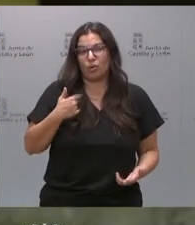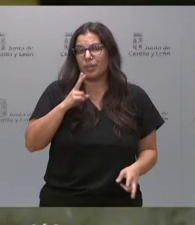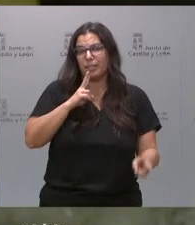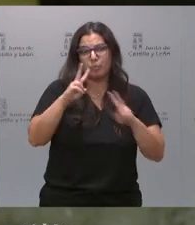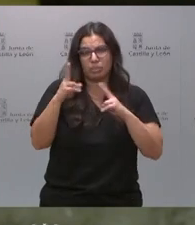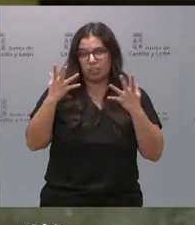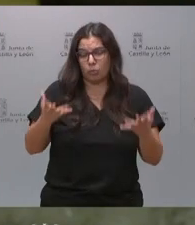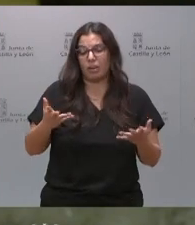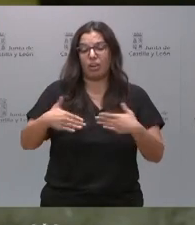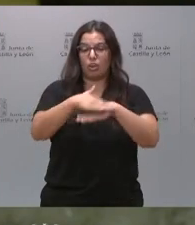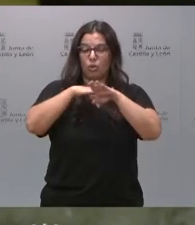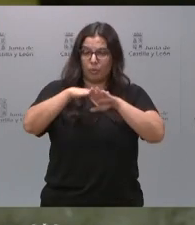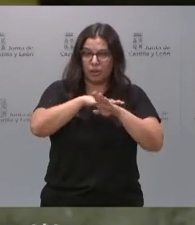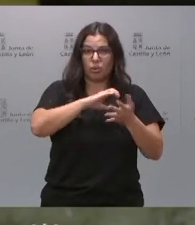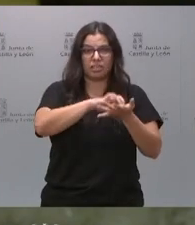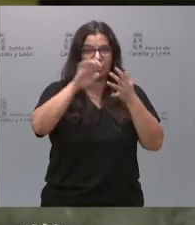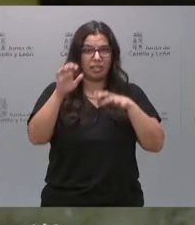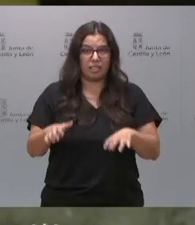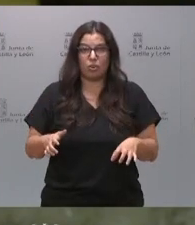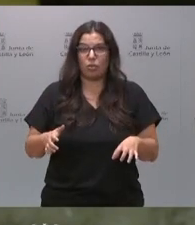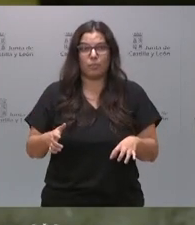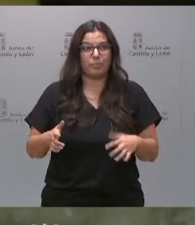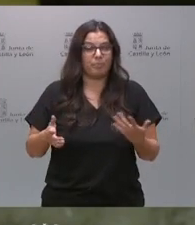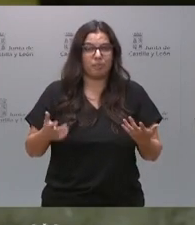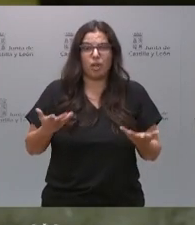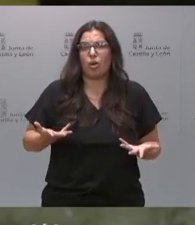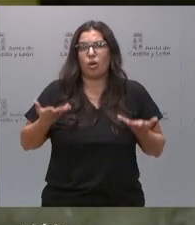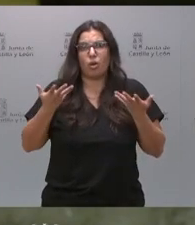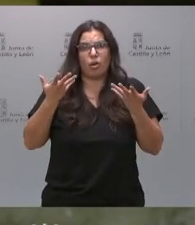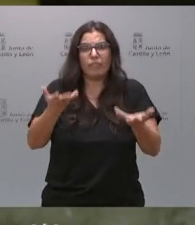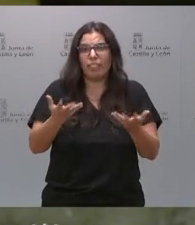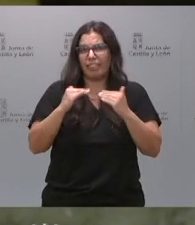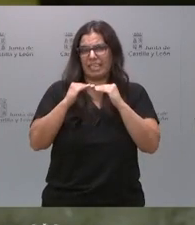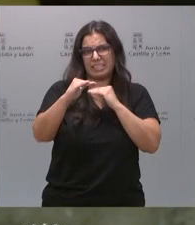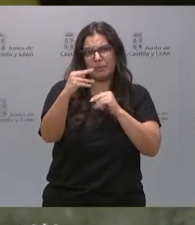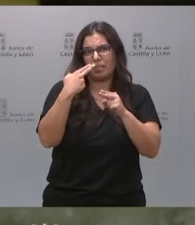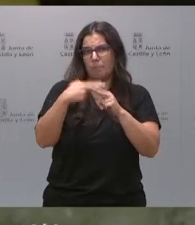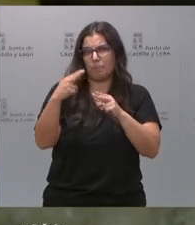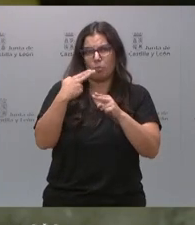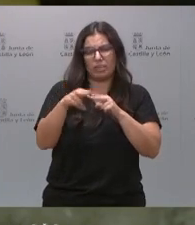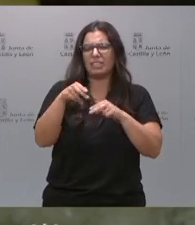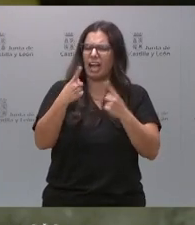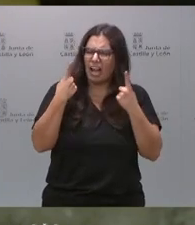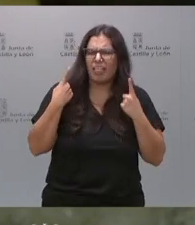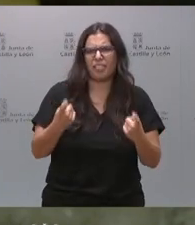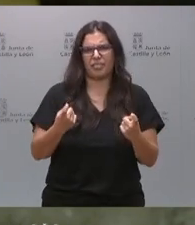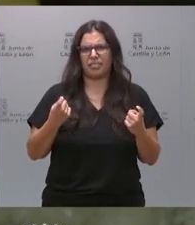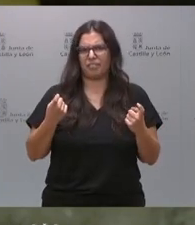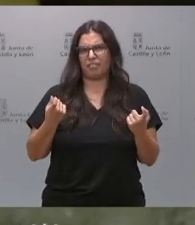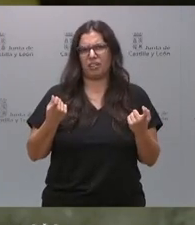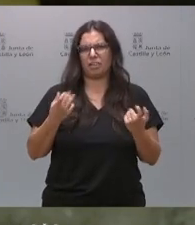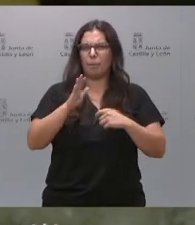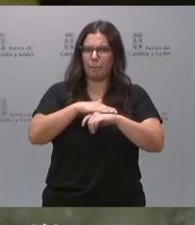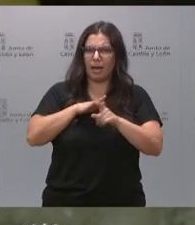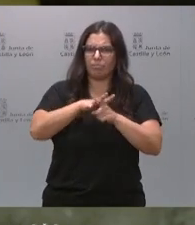que el gobierno de Castilla y León está ofreciendo estabilidad política que es muy necesaria para el